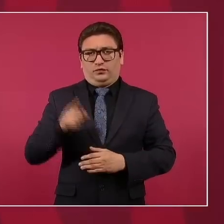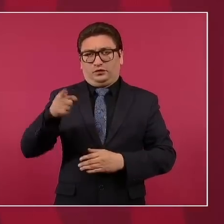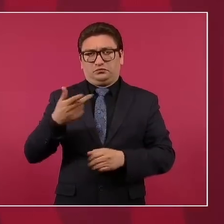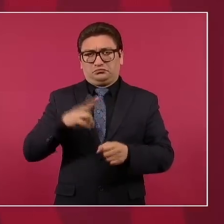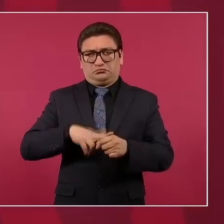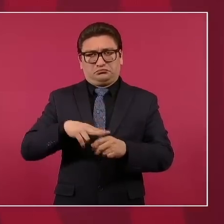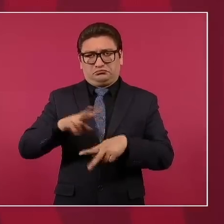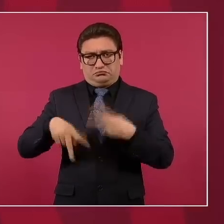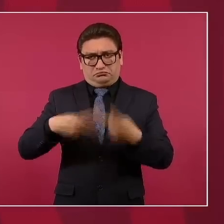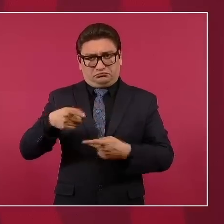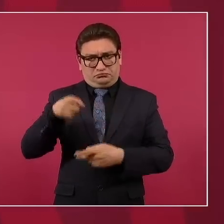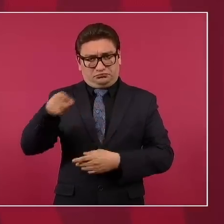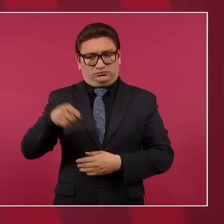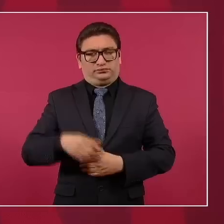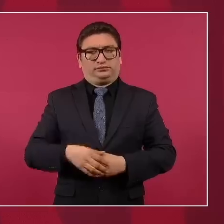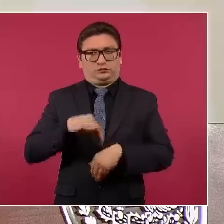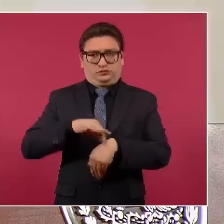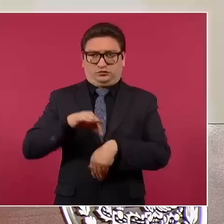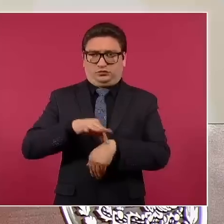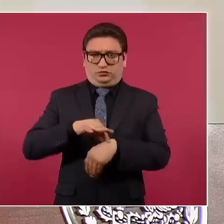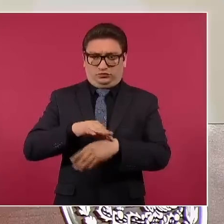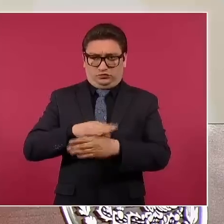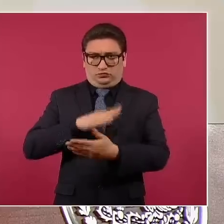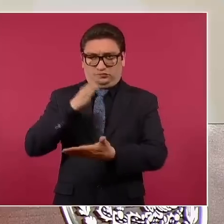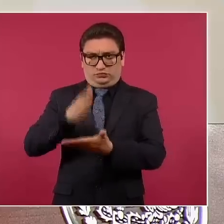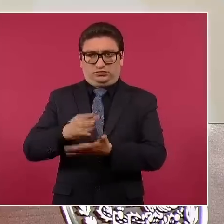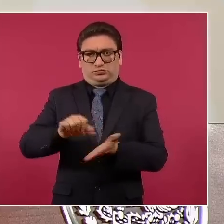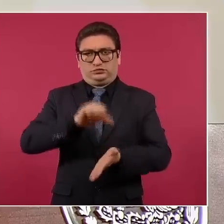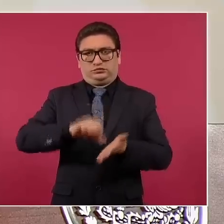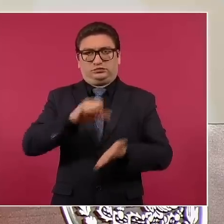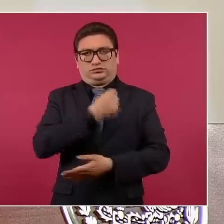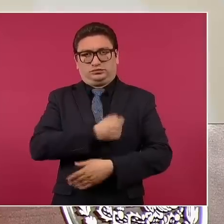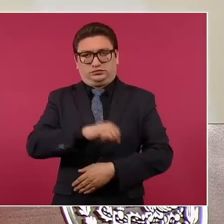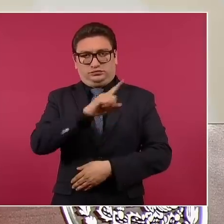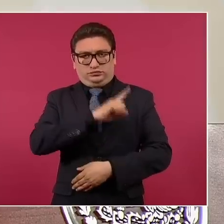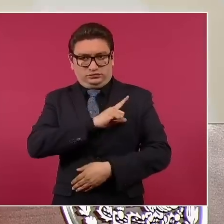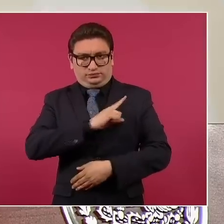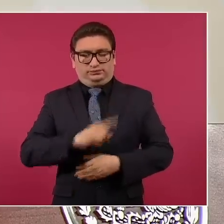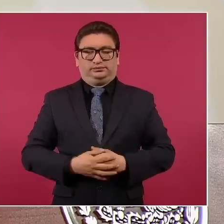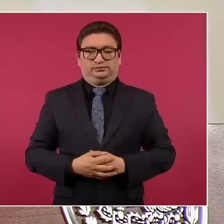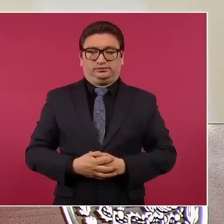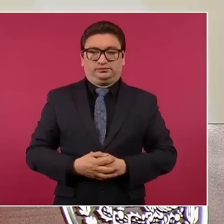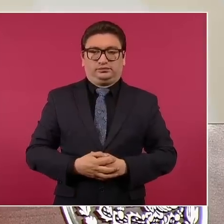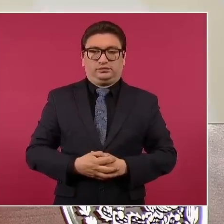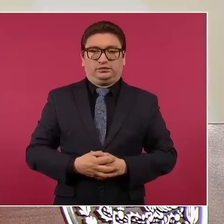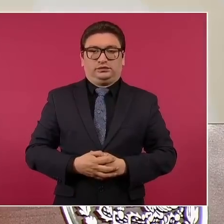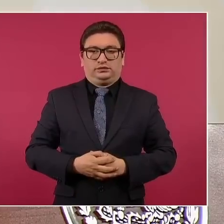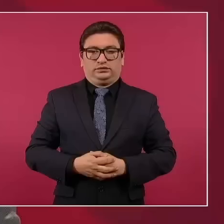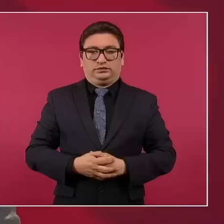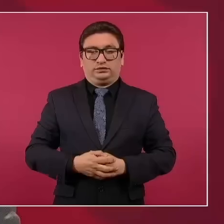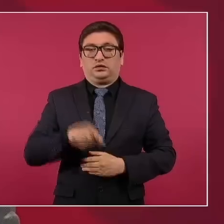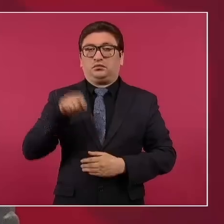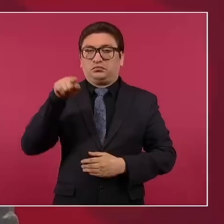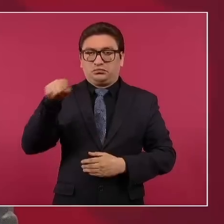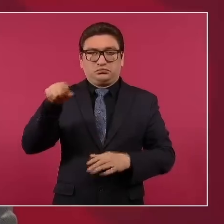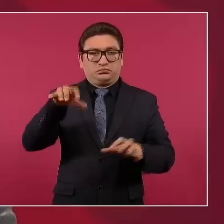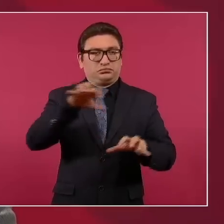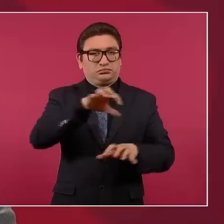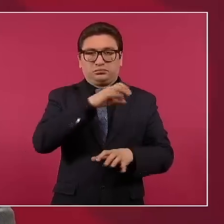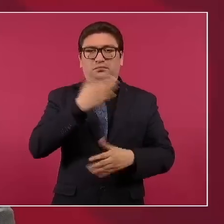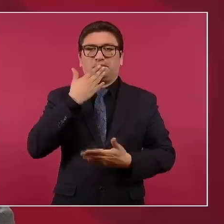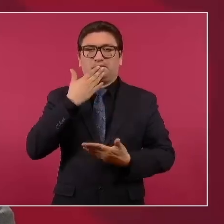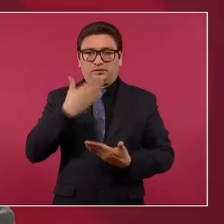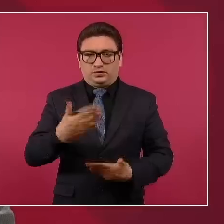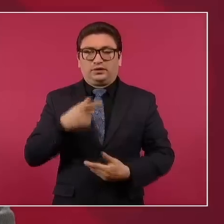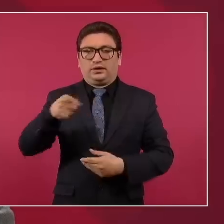a centros de salud que van a estar en buen estado, donde